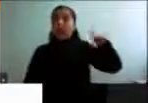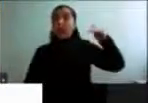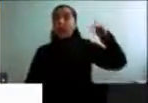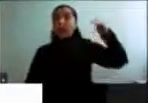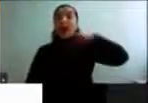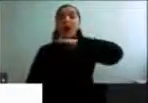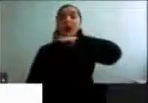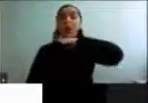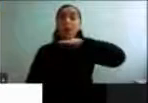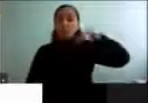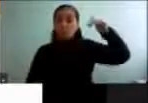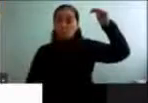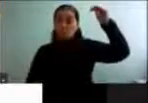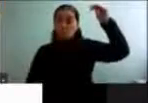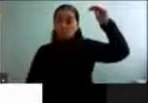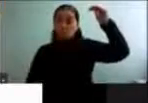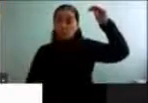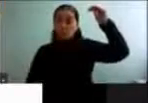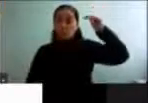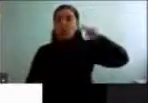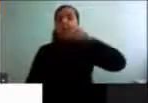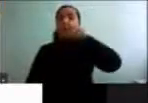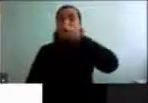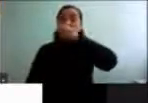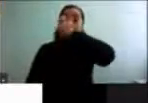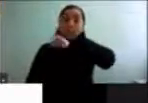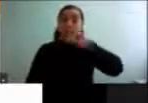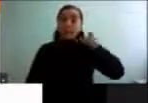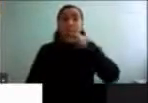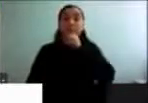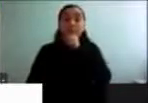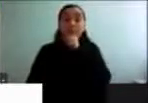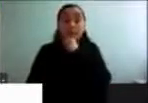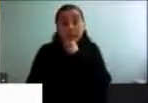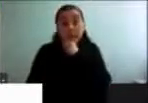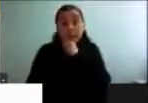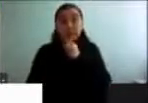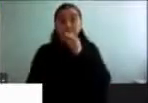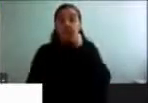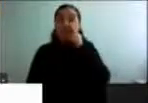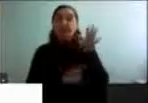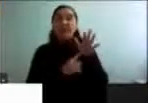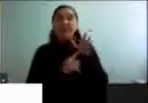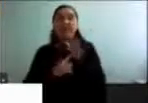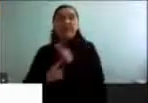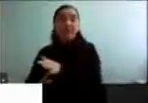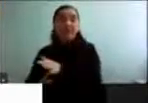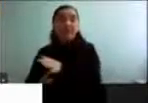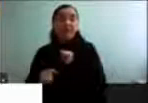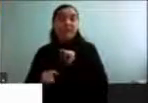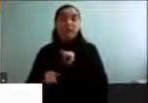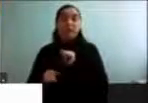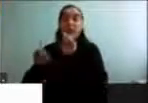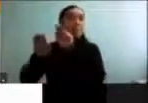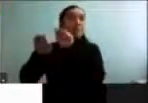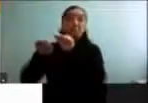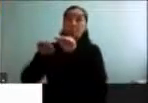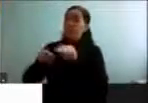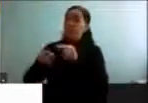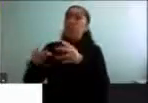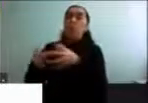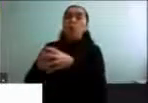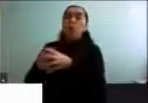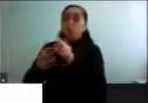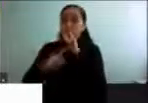también observamos personas mayores que tienen esta conducta discriminatoria para incluso su mismo grupo etario.